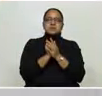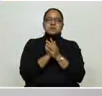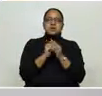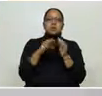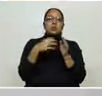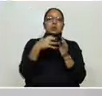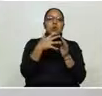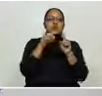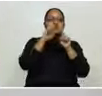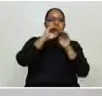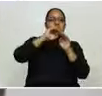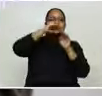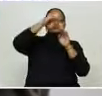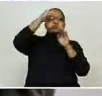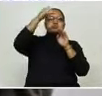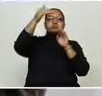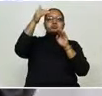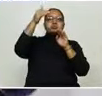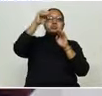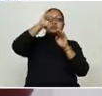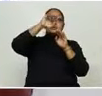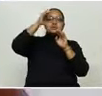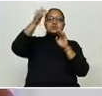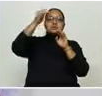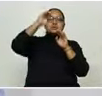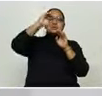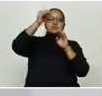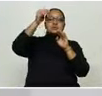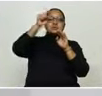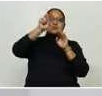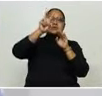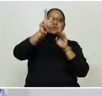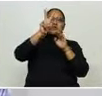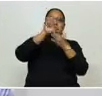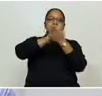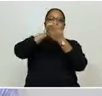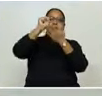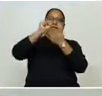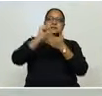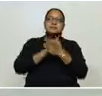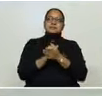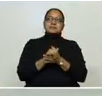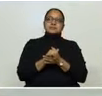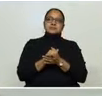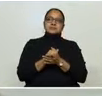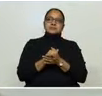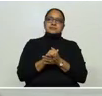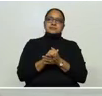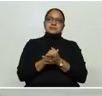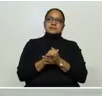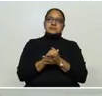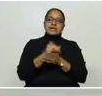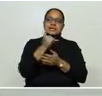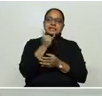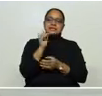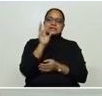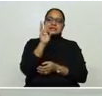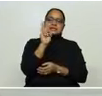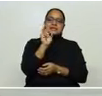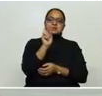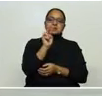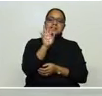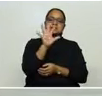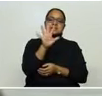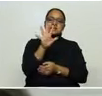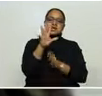dudaría ese pico máximo, aquí está, más o menos dudaría dos semanas. Y con 625 casos